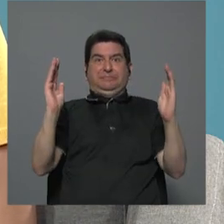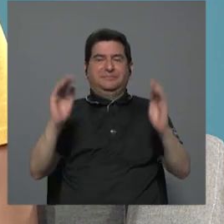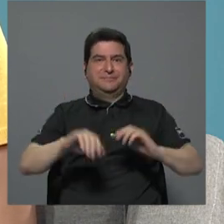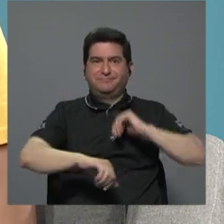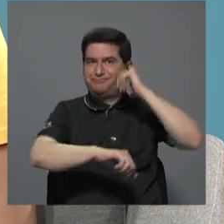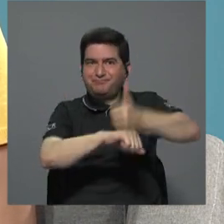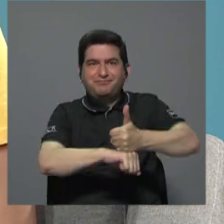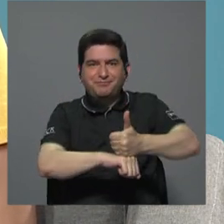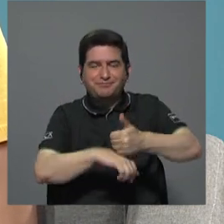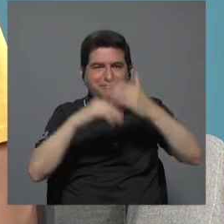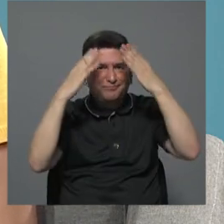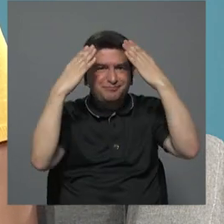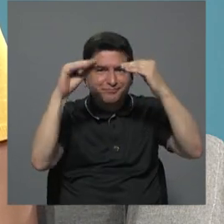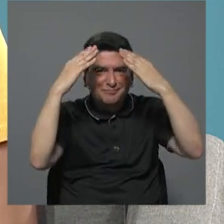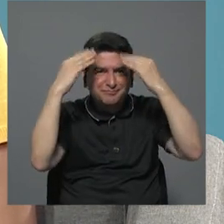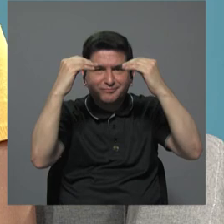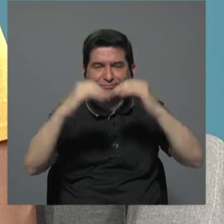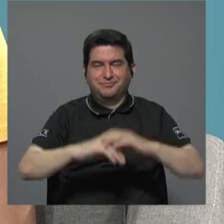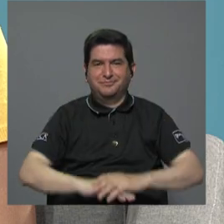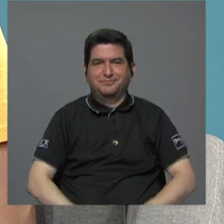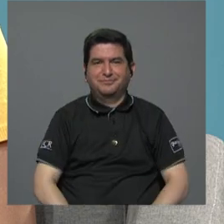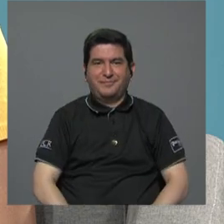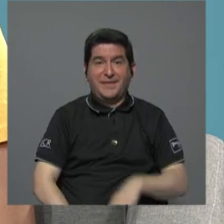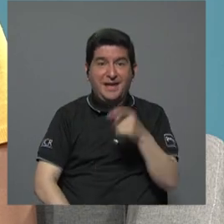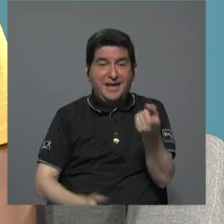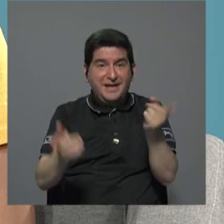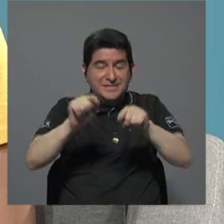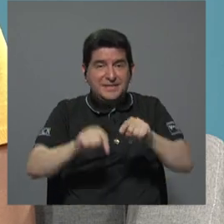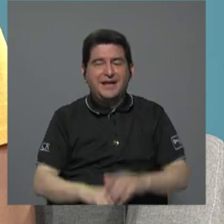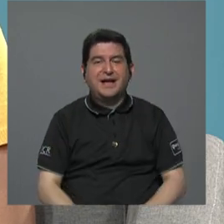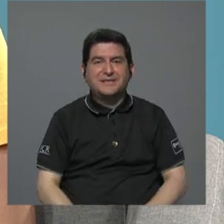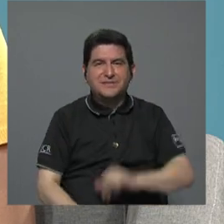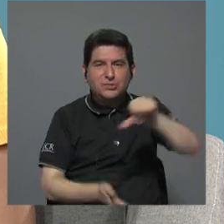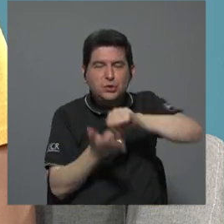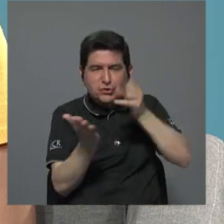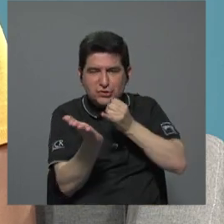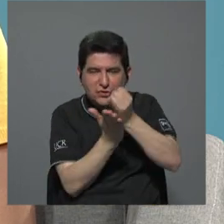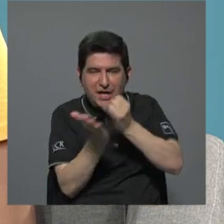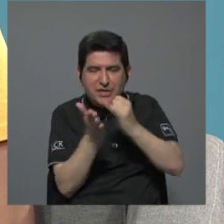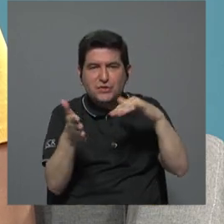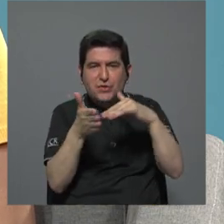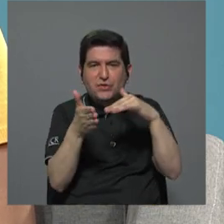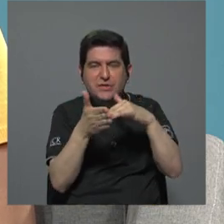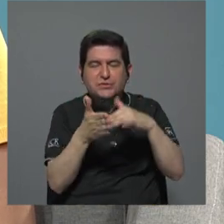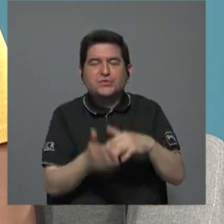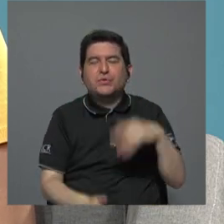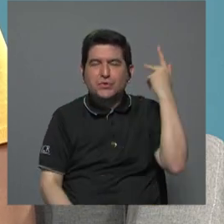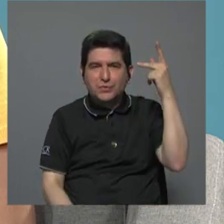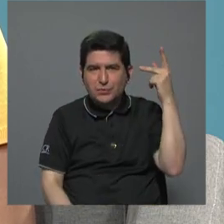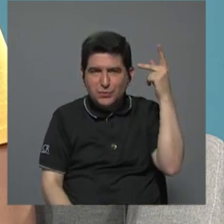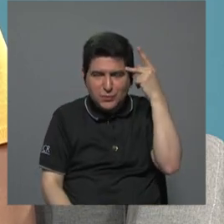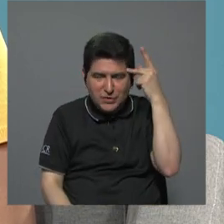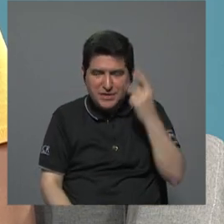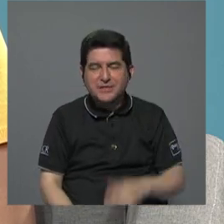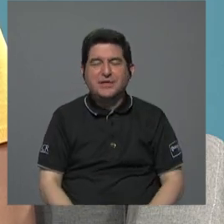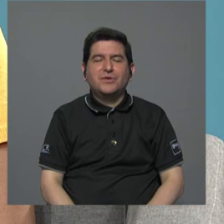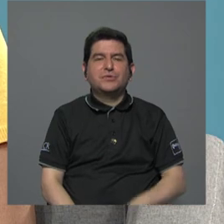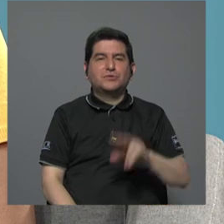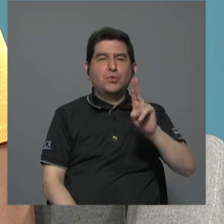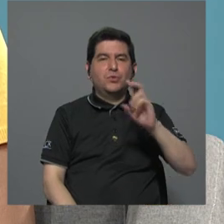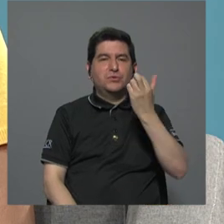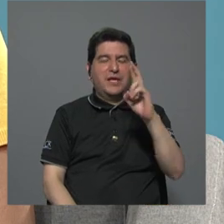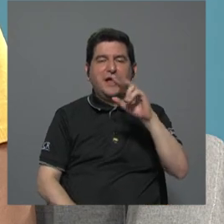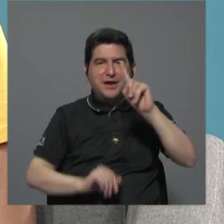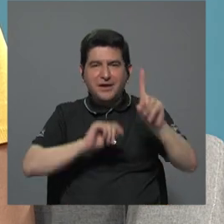deja esa información que es tomada del centro de investigación de la encuesta del centro de investigación en estudios políticos de la